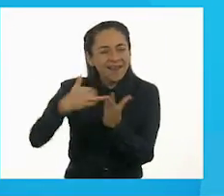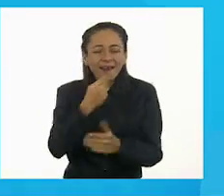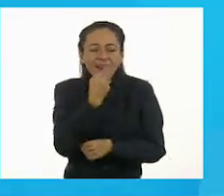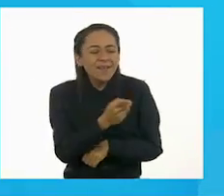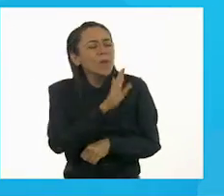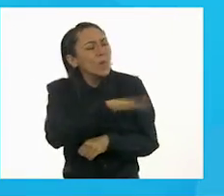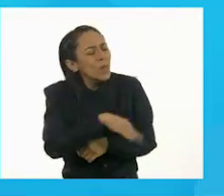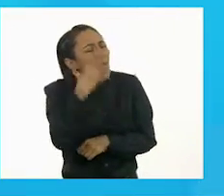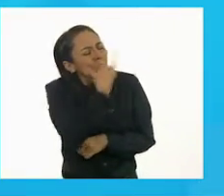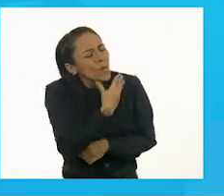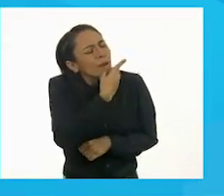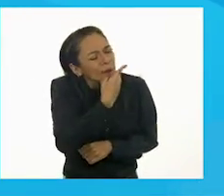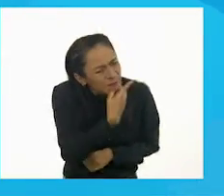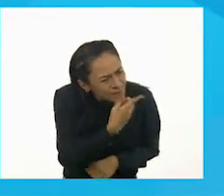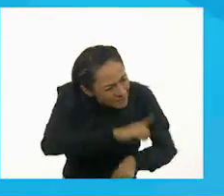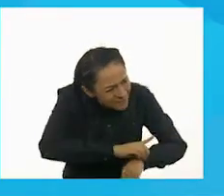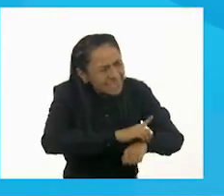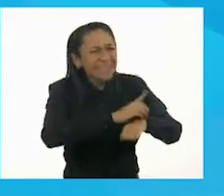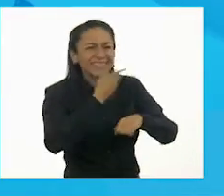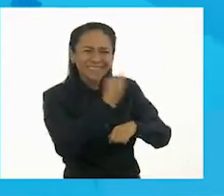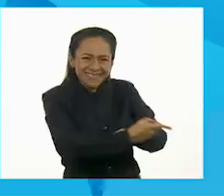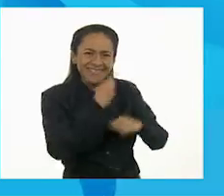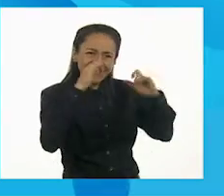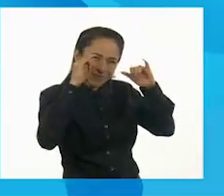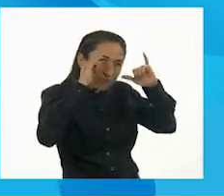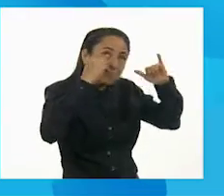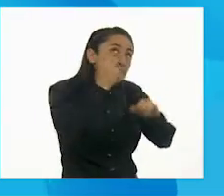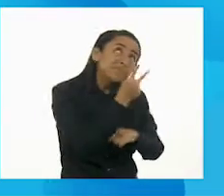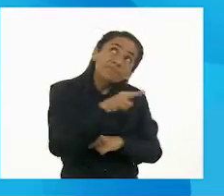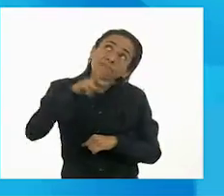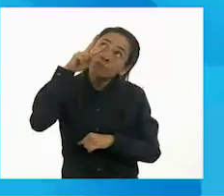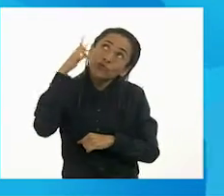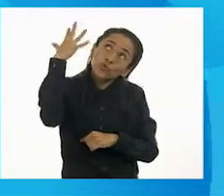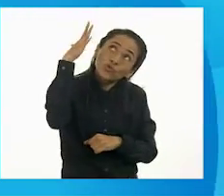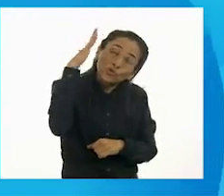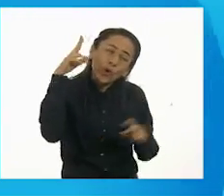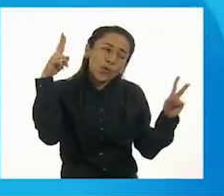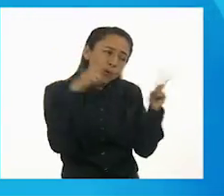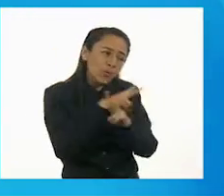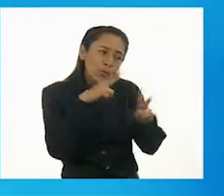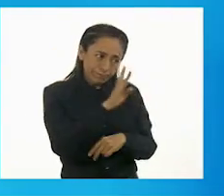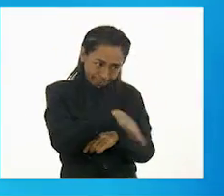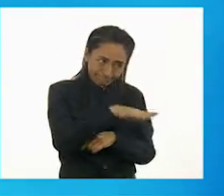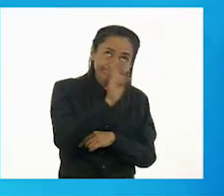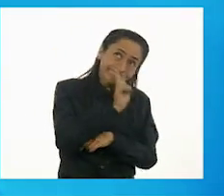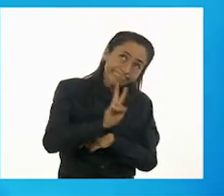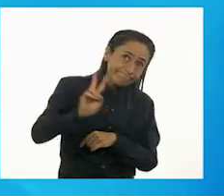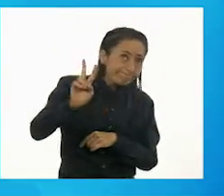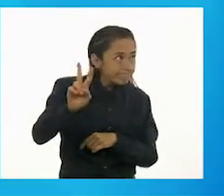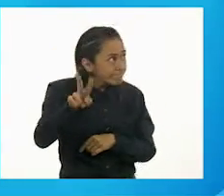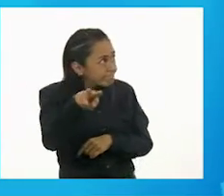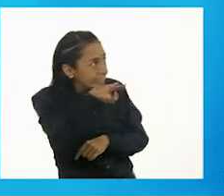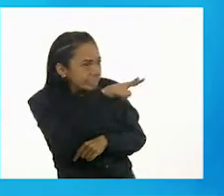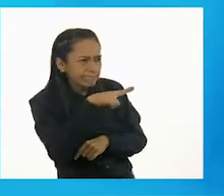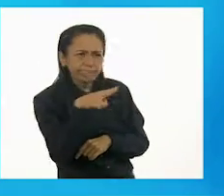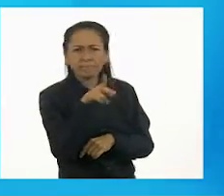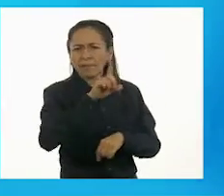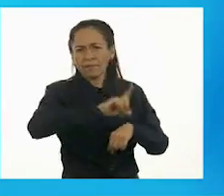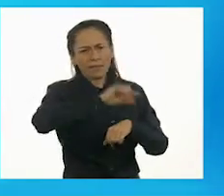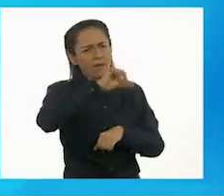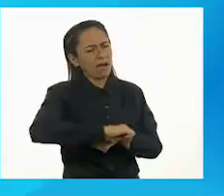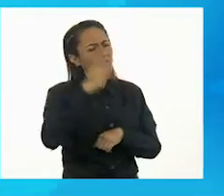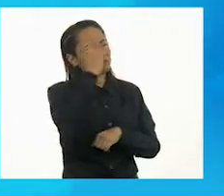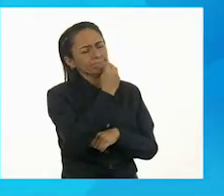bonito sol, mira qué bonito está el aire. Como pueden darse cuenta, hoy es un día maravilloso para que tú puedas dar la